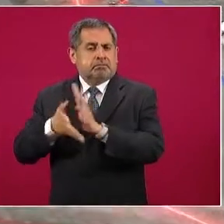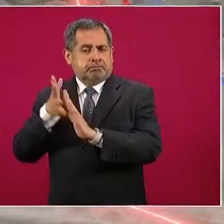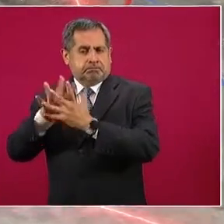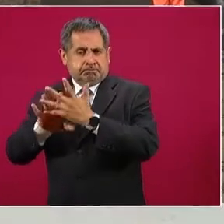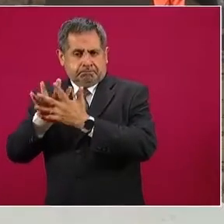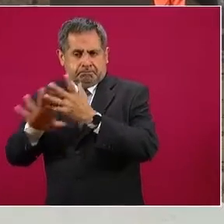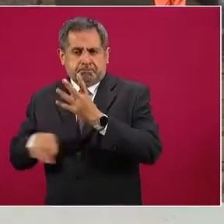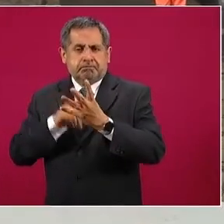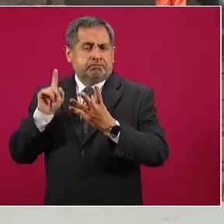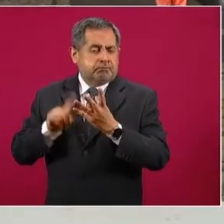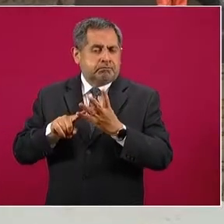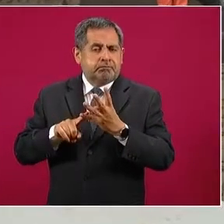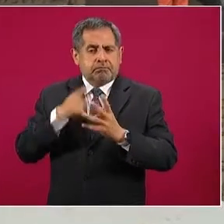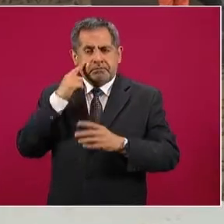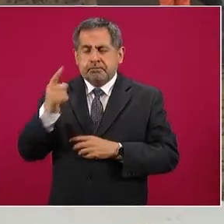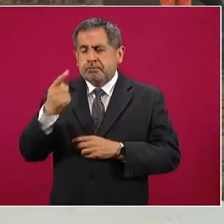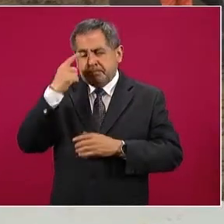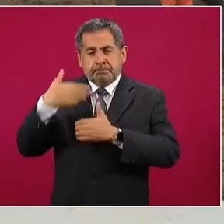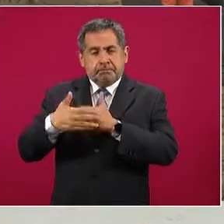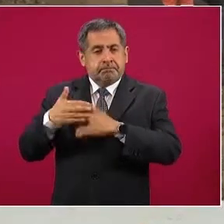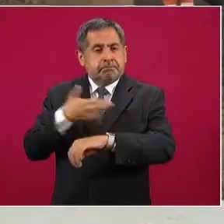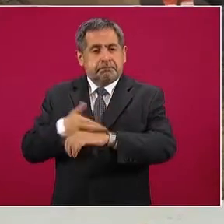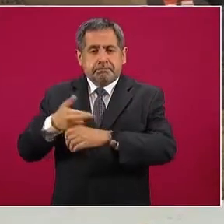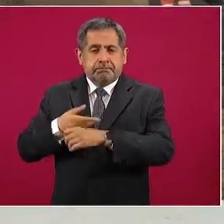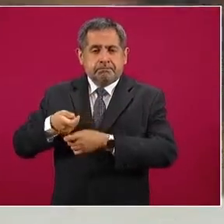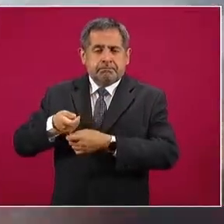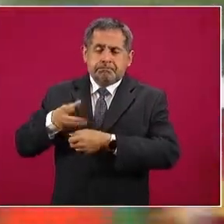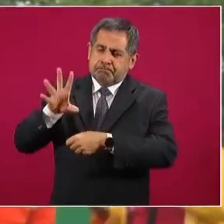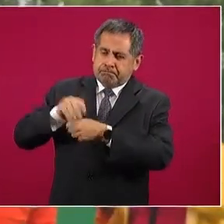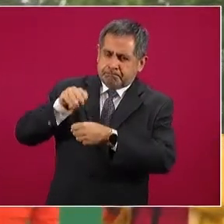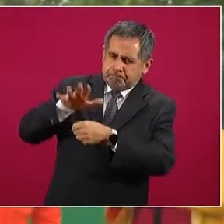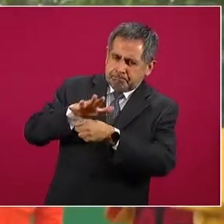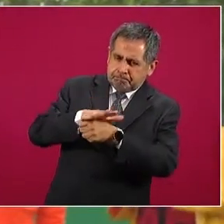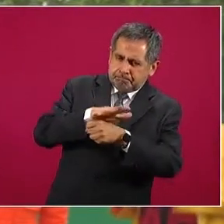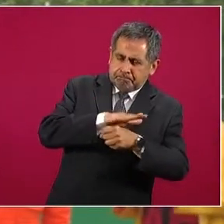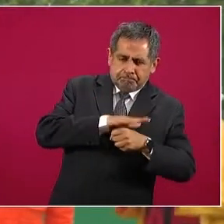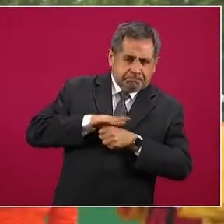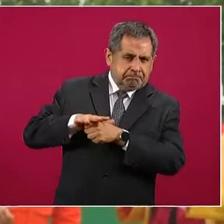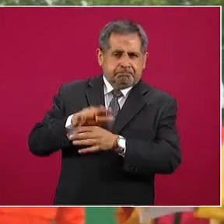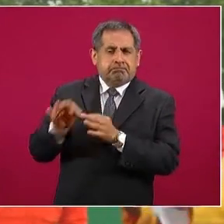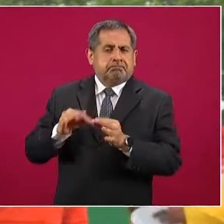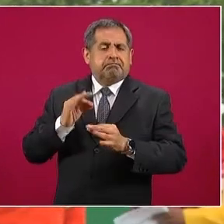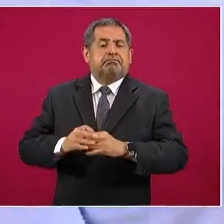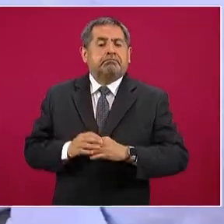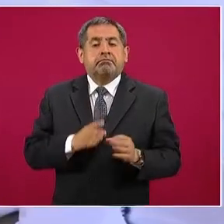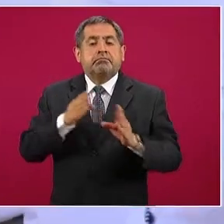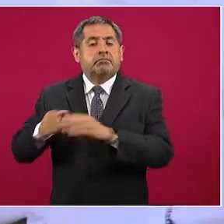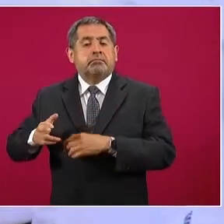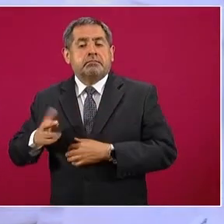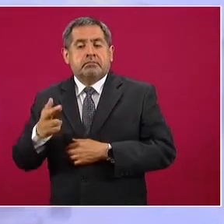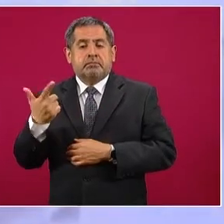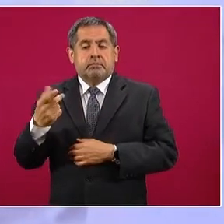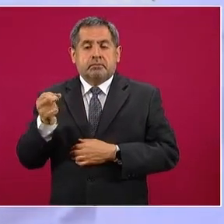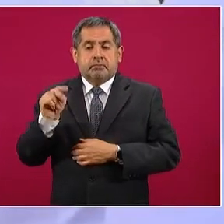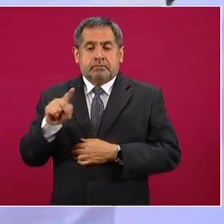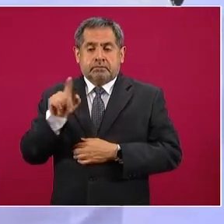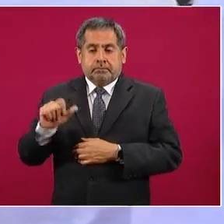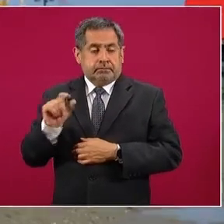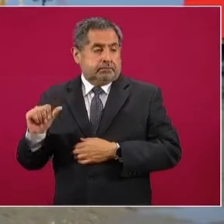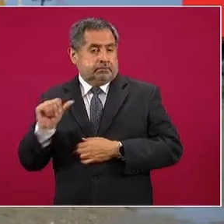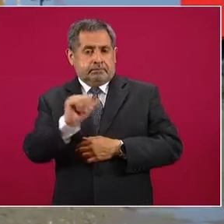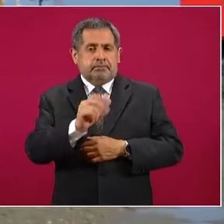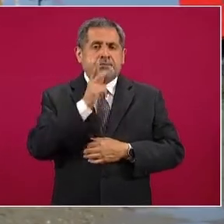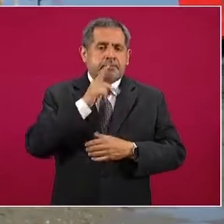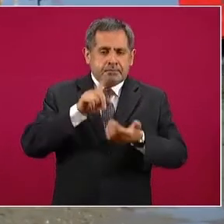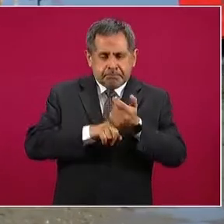4 en descabece de pilas y 1 en proceso de relleno de base. Respecto a la línea de acueducto del río González hacia la refinería, se preparó la ruta